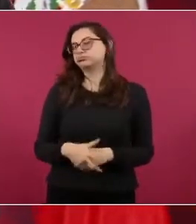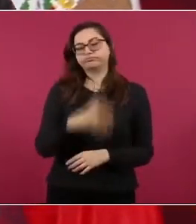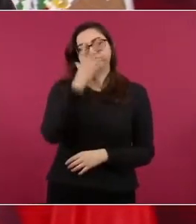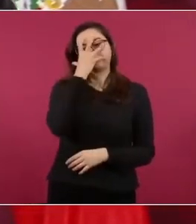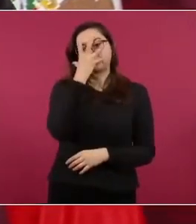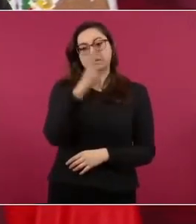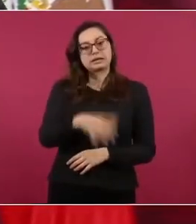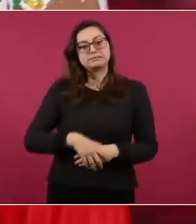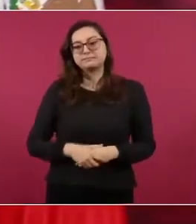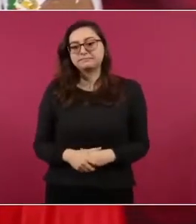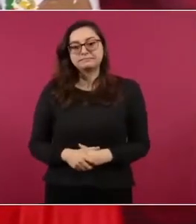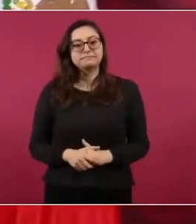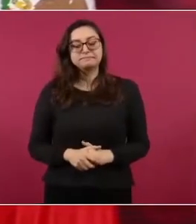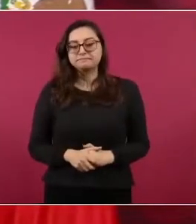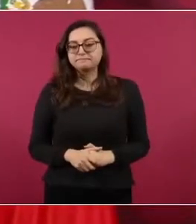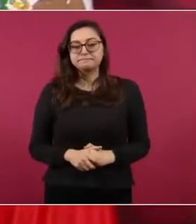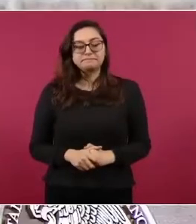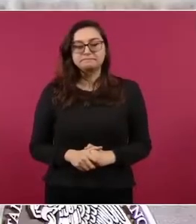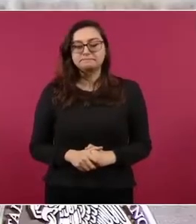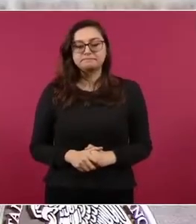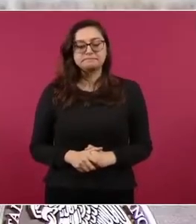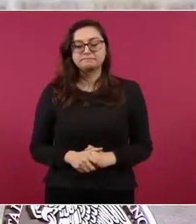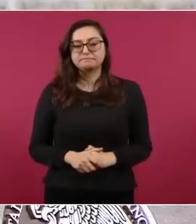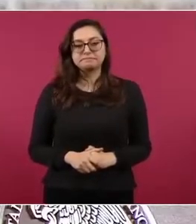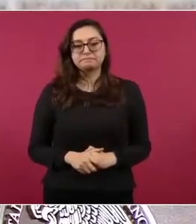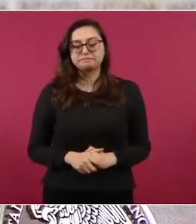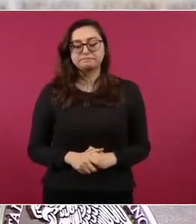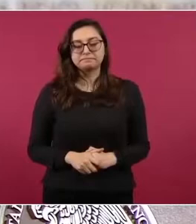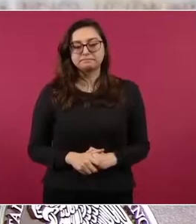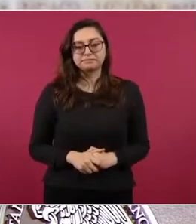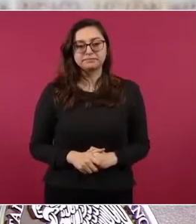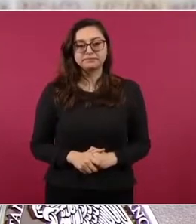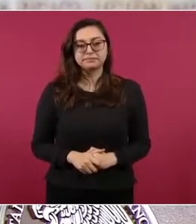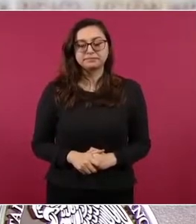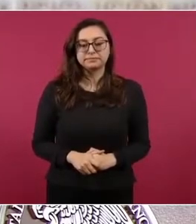para la celebración de elecciones.